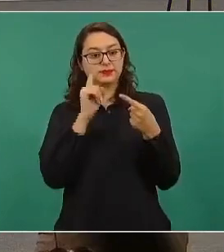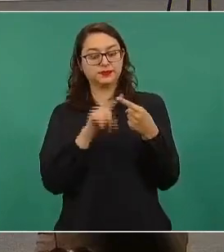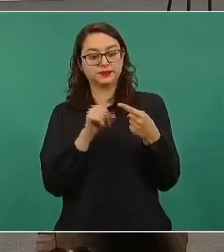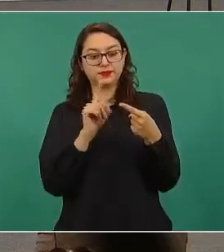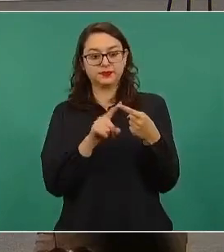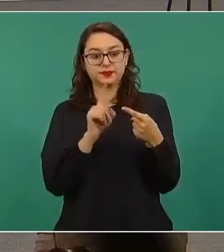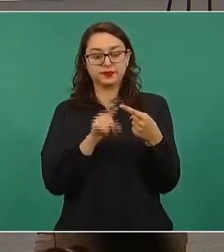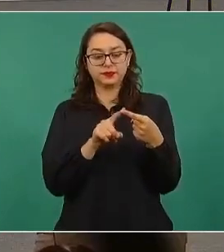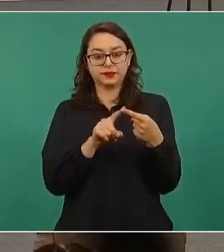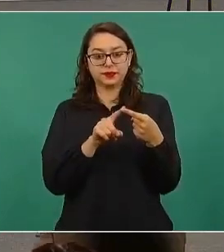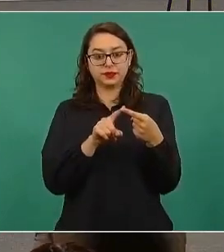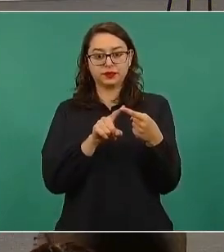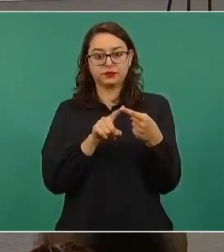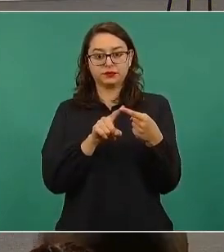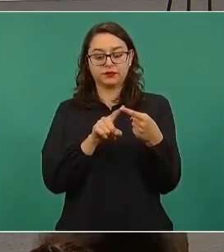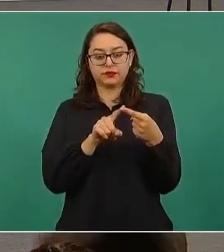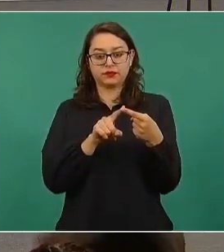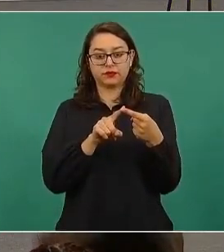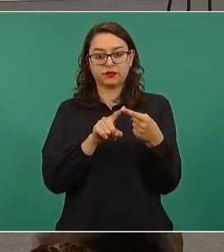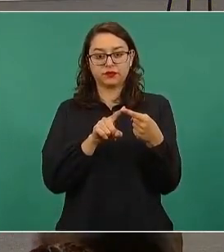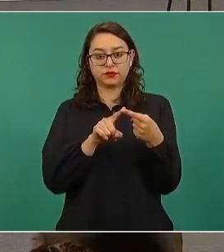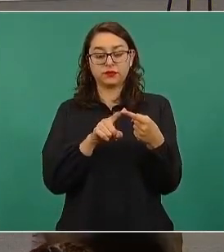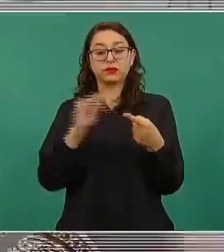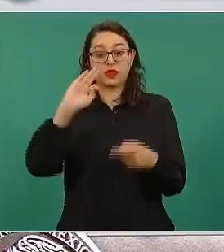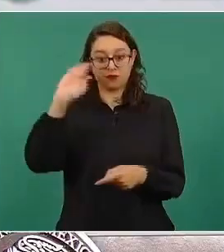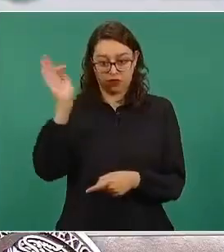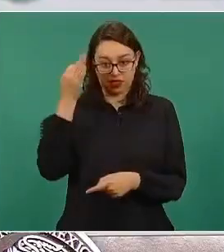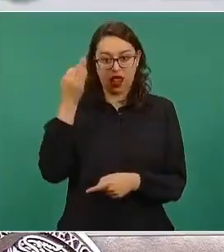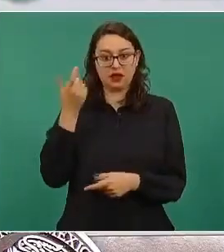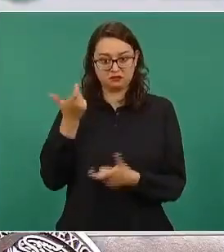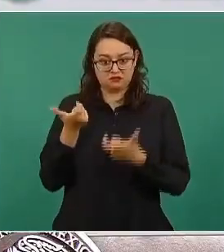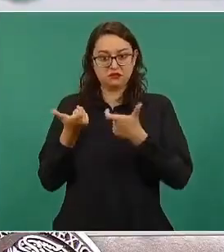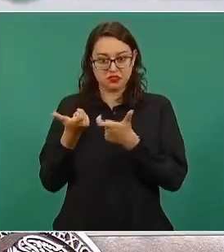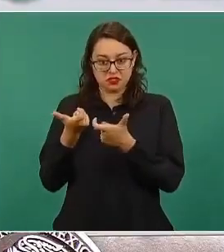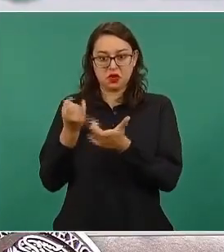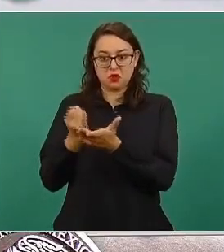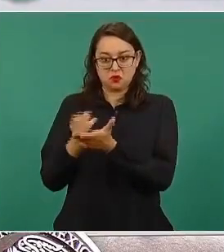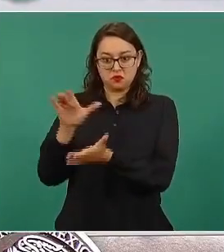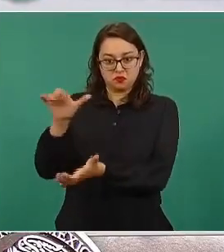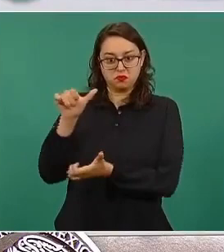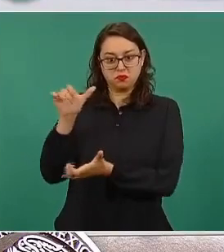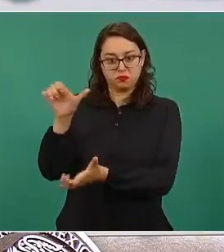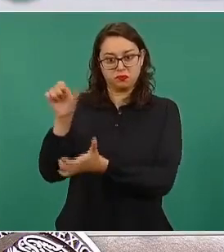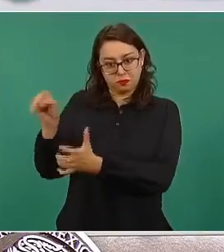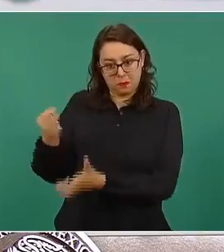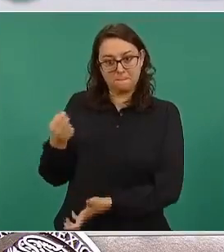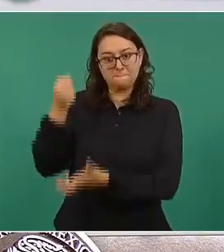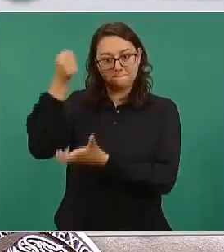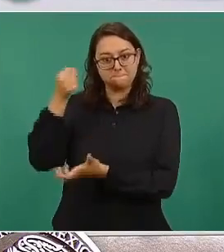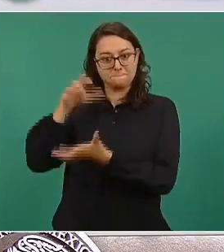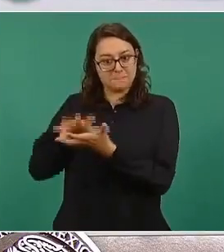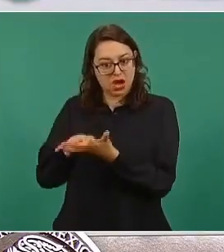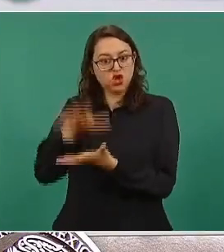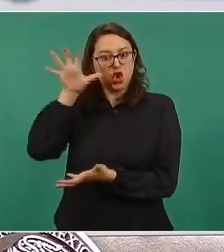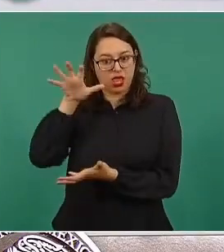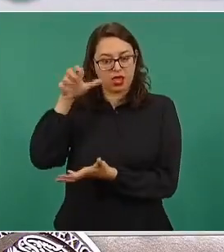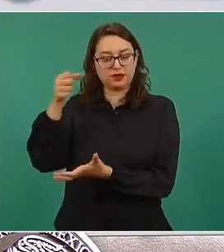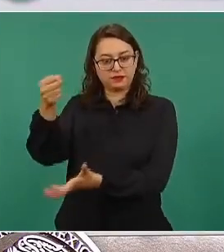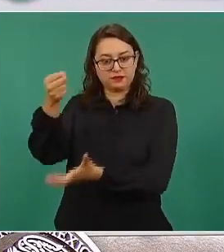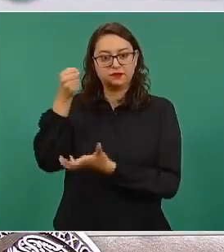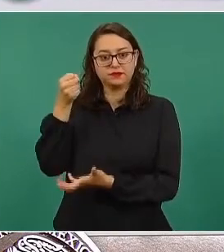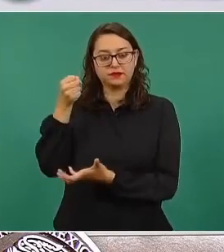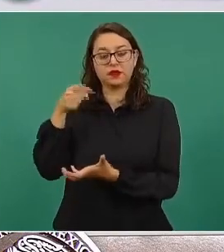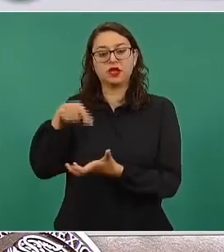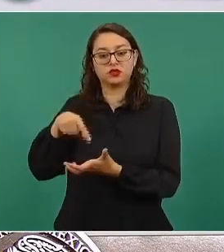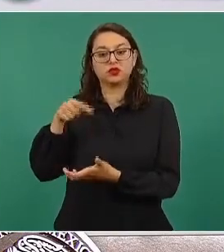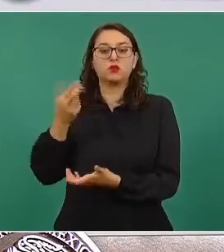término, tenemos las participaciones federales, que son el mayor rubro y se le conoce también como fondos